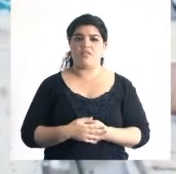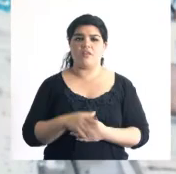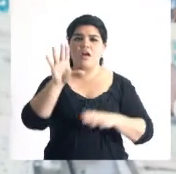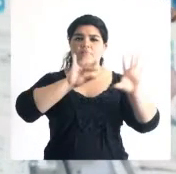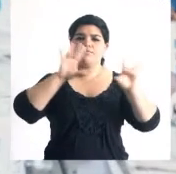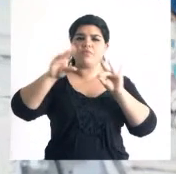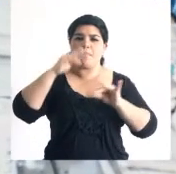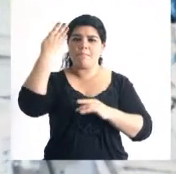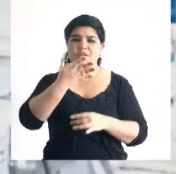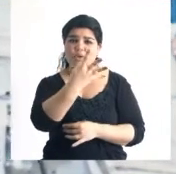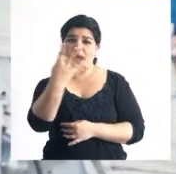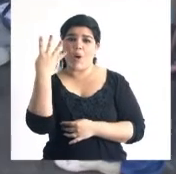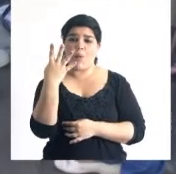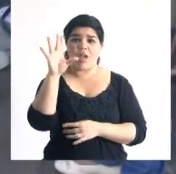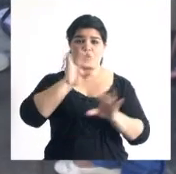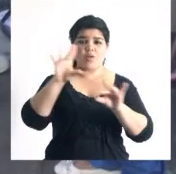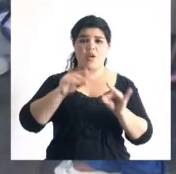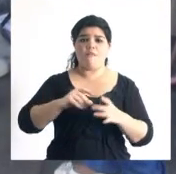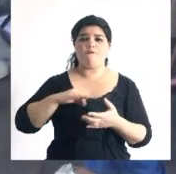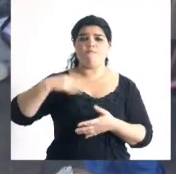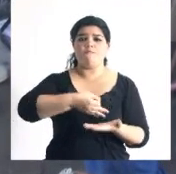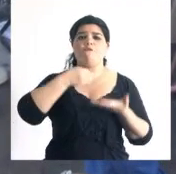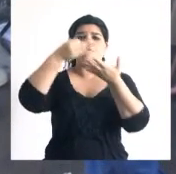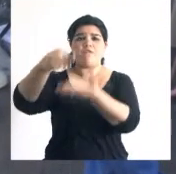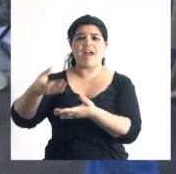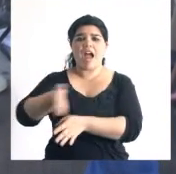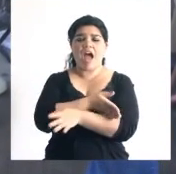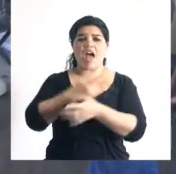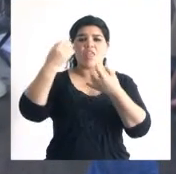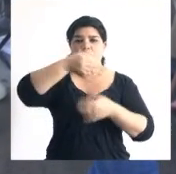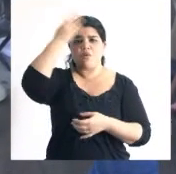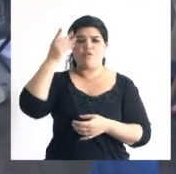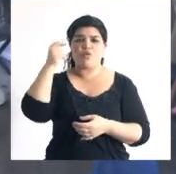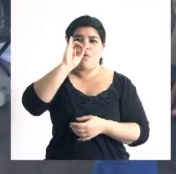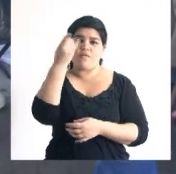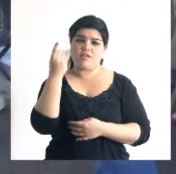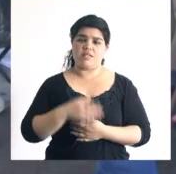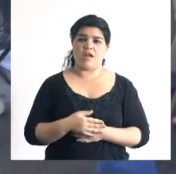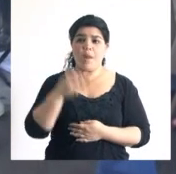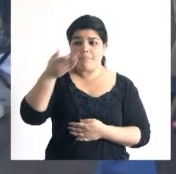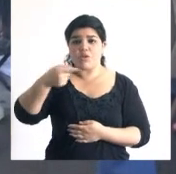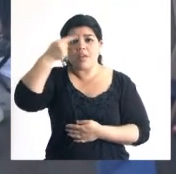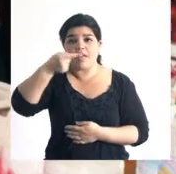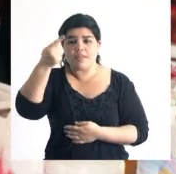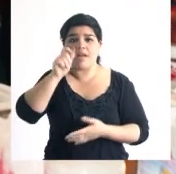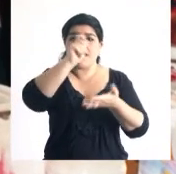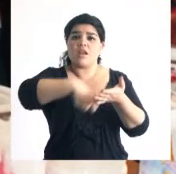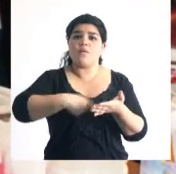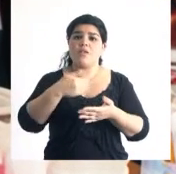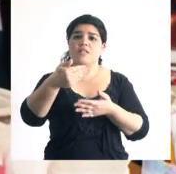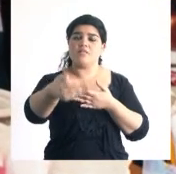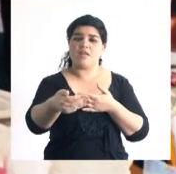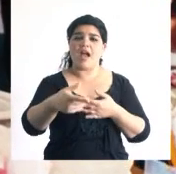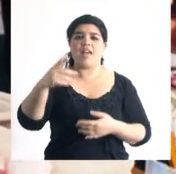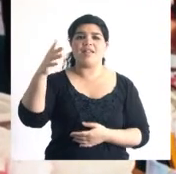Se seleccionarán cuatro alumnos quienes recibirán una beca de capacitación pre-profesional universitaria. Los interesados tienen tiempo